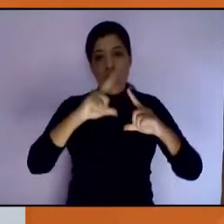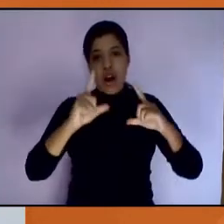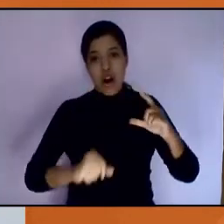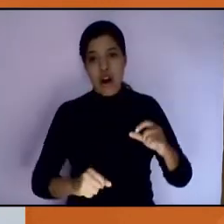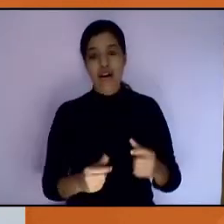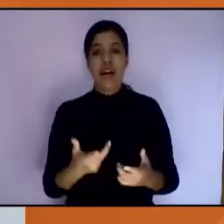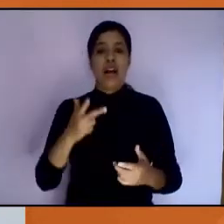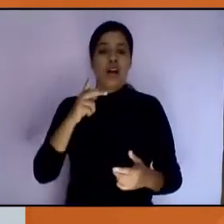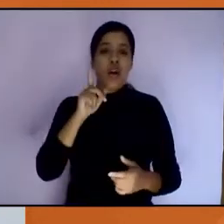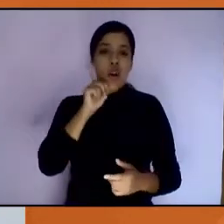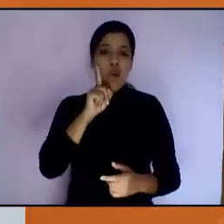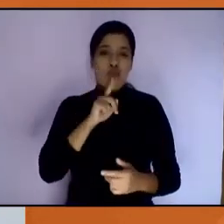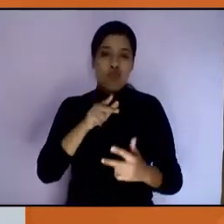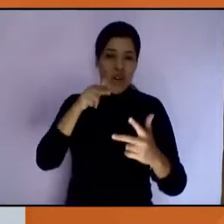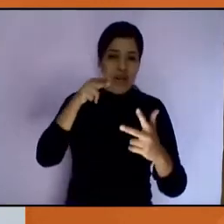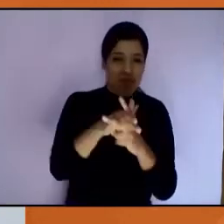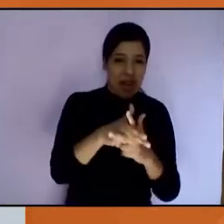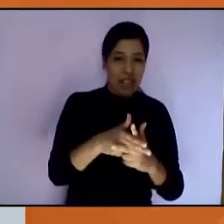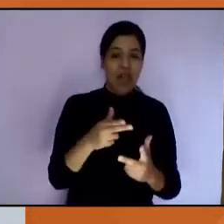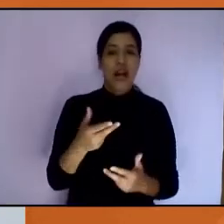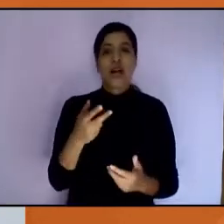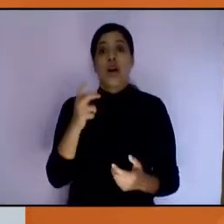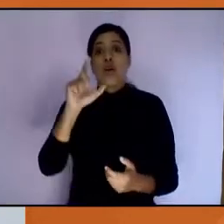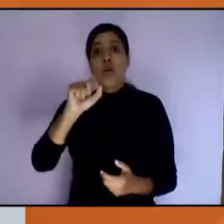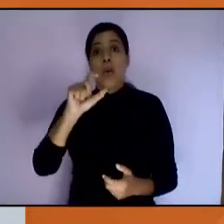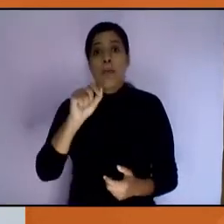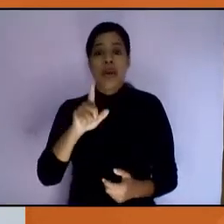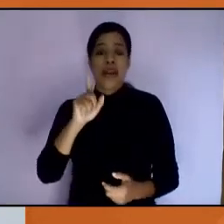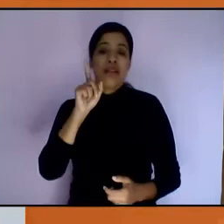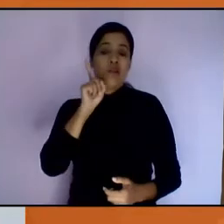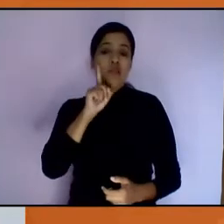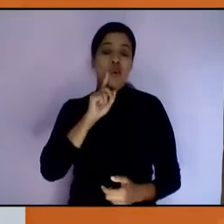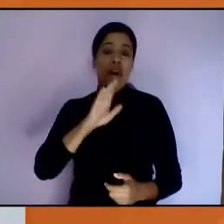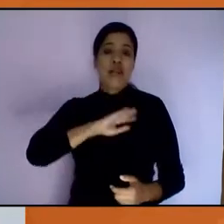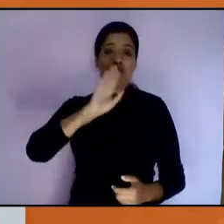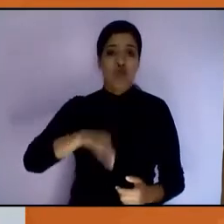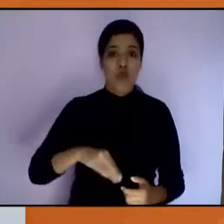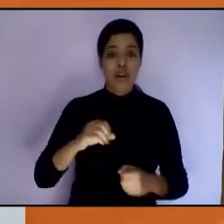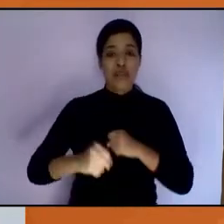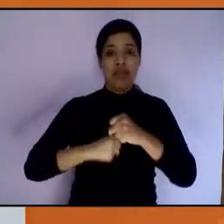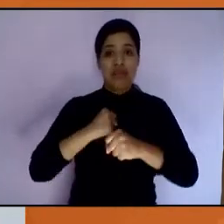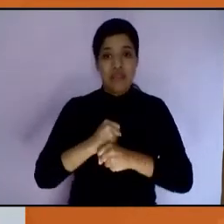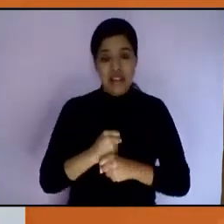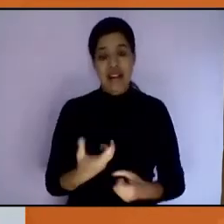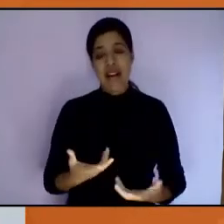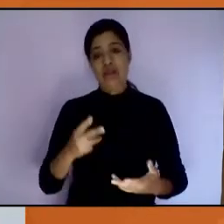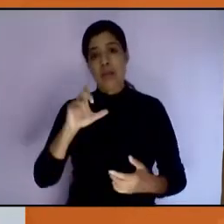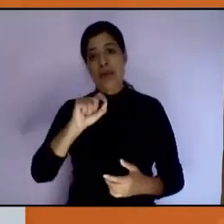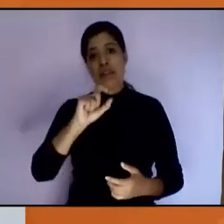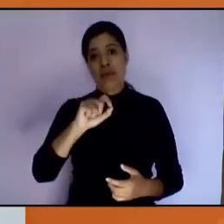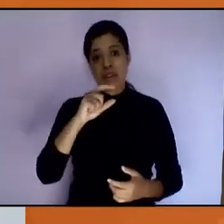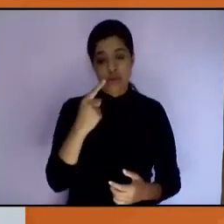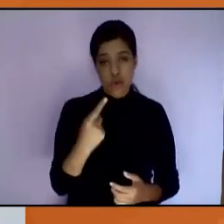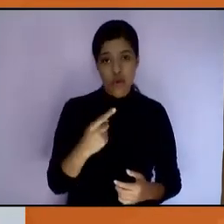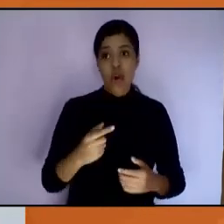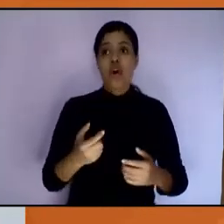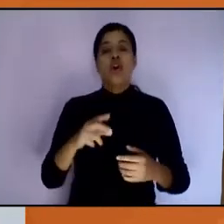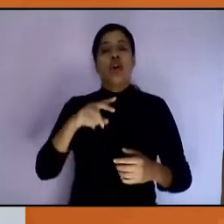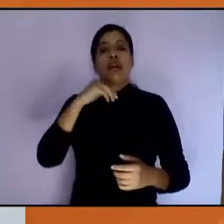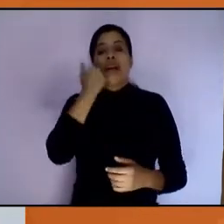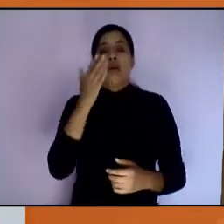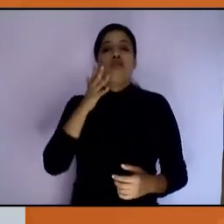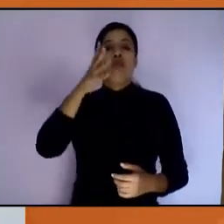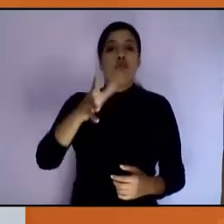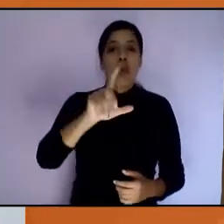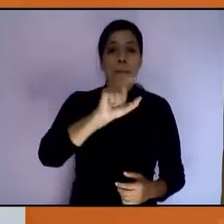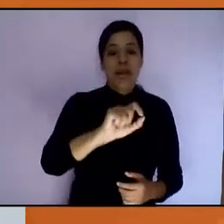feminicidios en lo que va del año. De acuerdo con el objetivo del Plan Estratégico al 2030, asegurar la igualdad de género